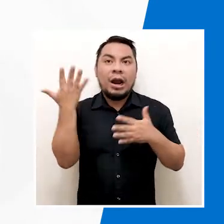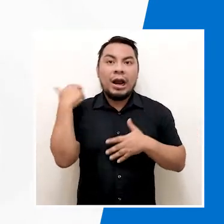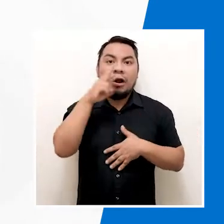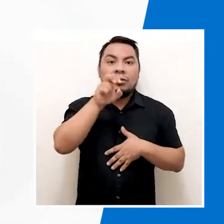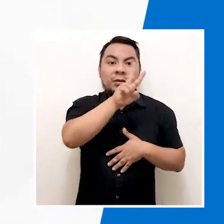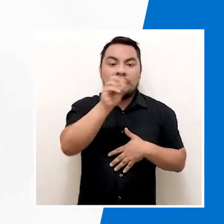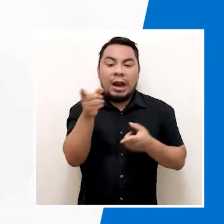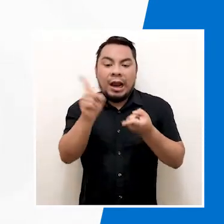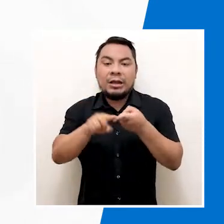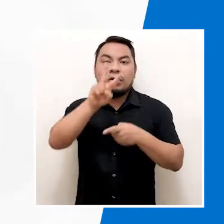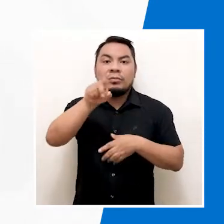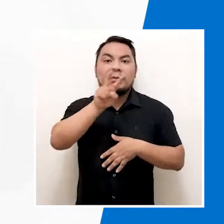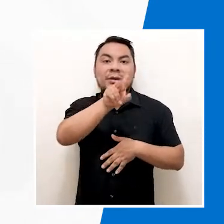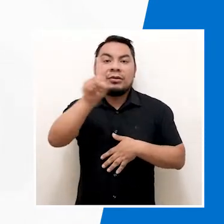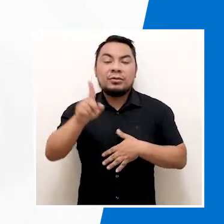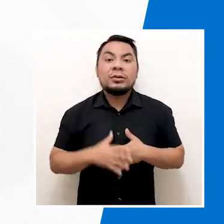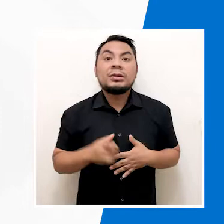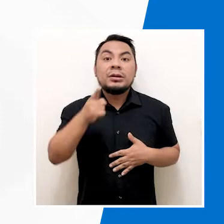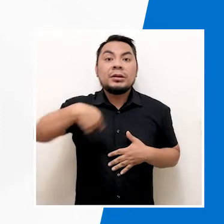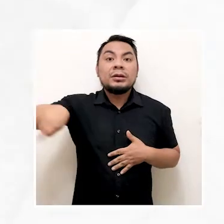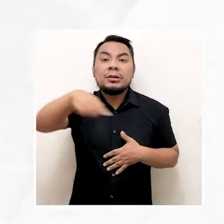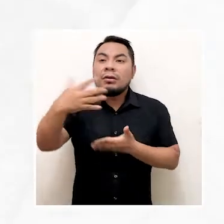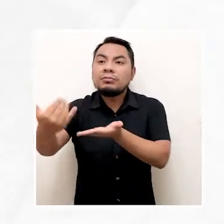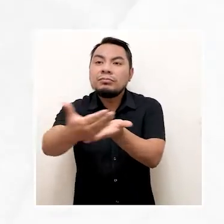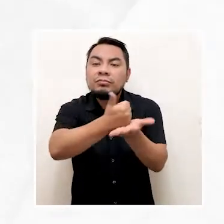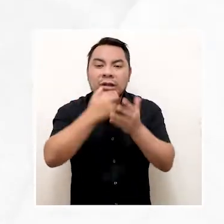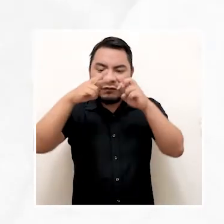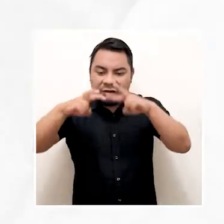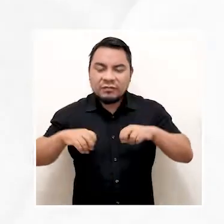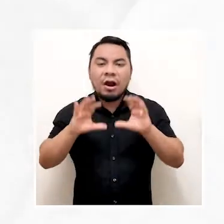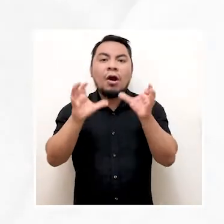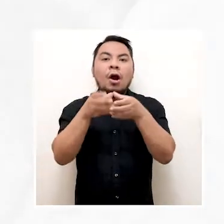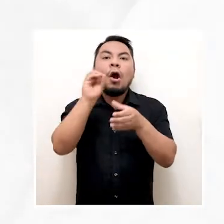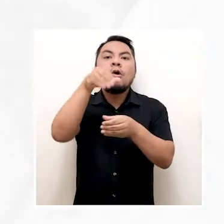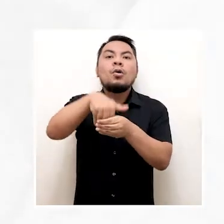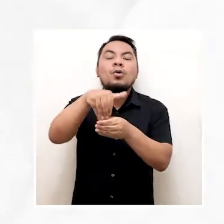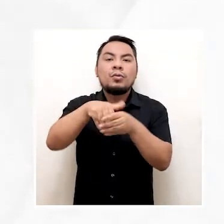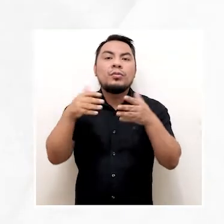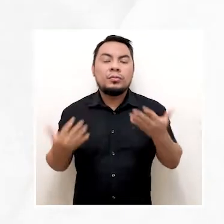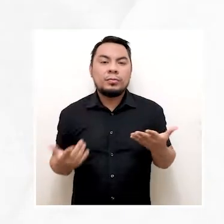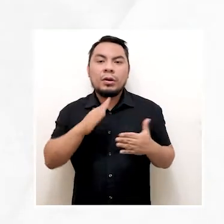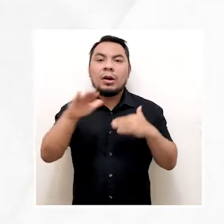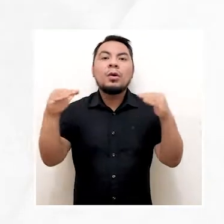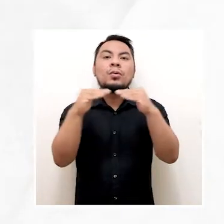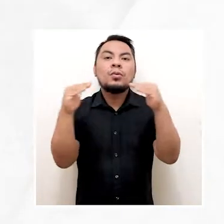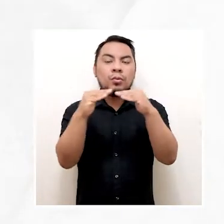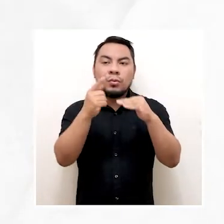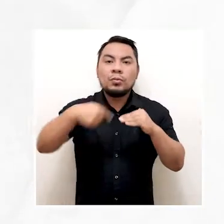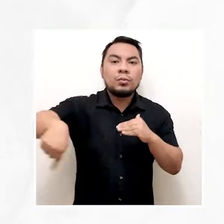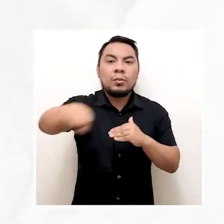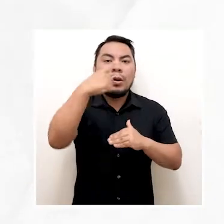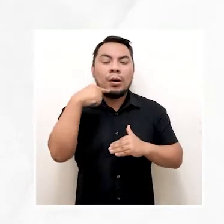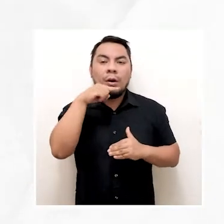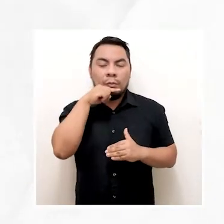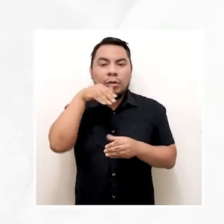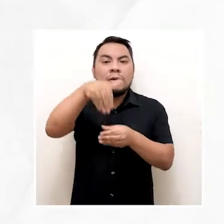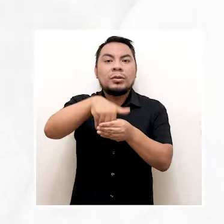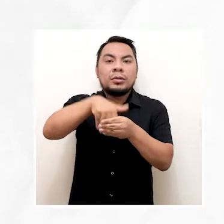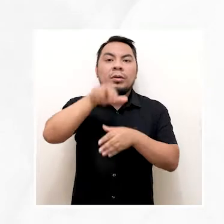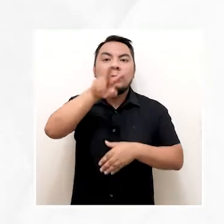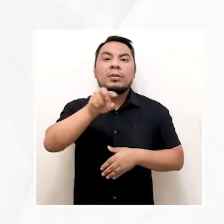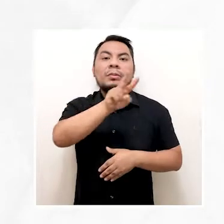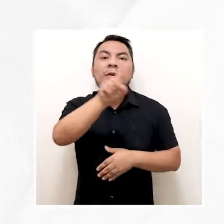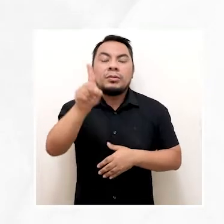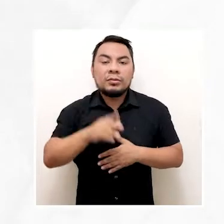% del 2020 al 2021, según lo recogido en investigación de la OMP titulada Paridad y Alternancia,